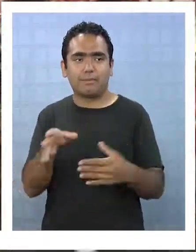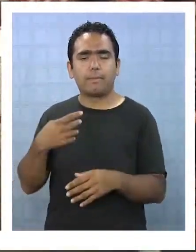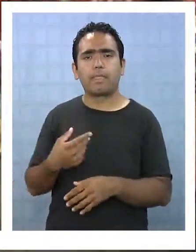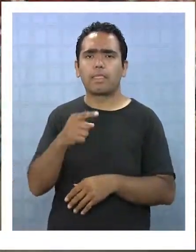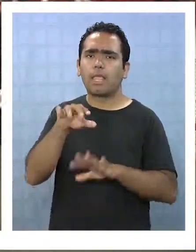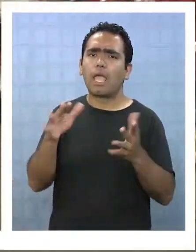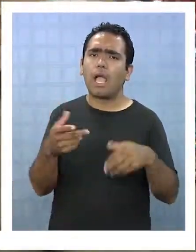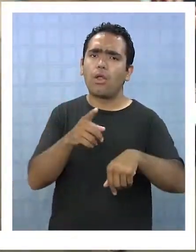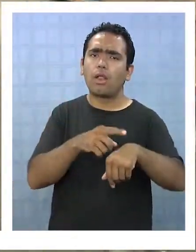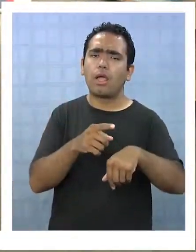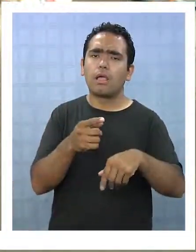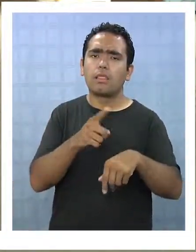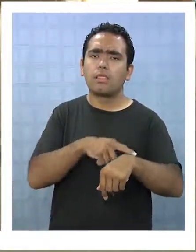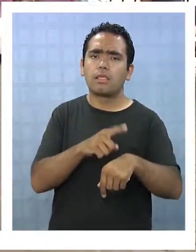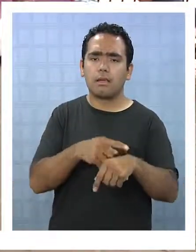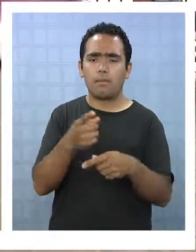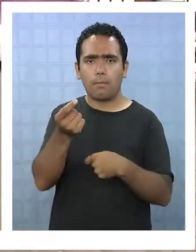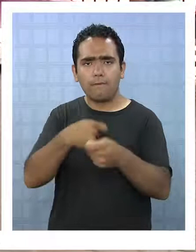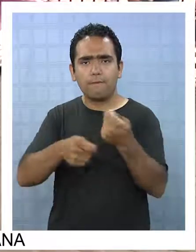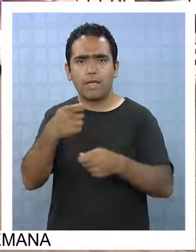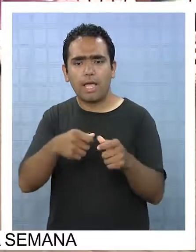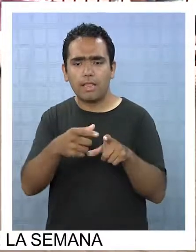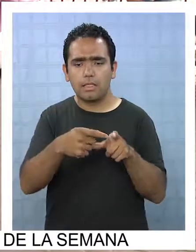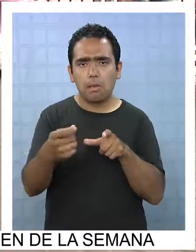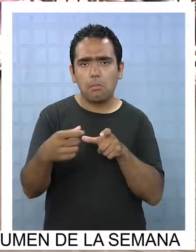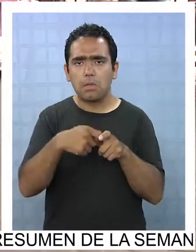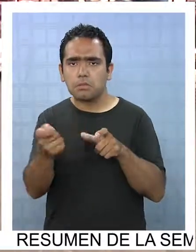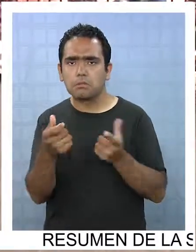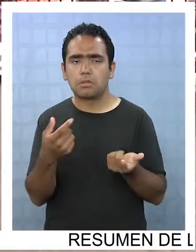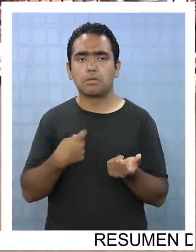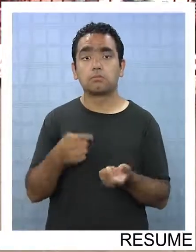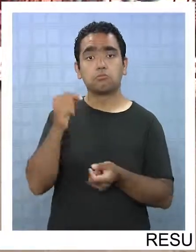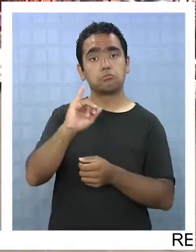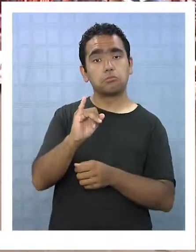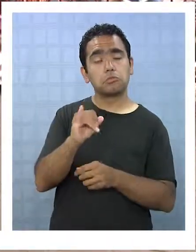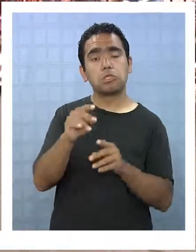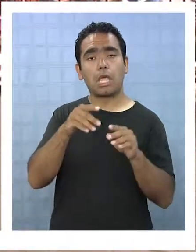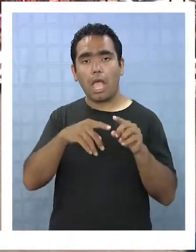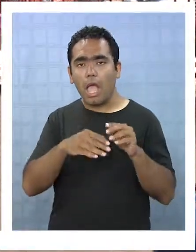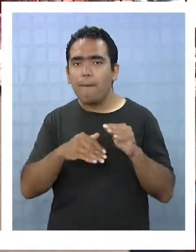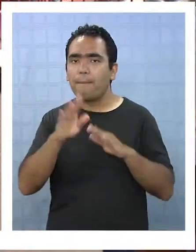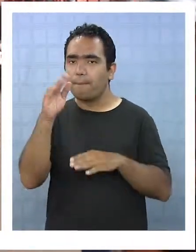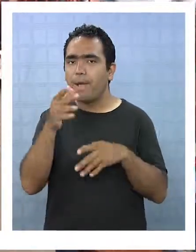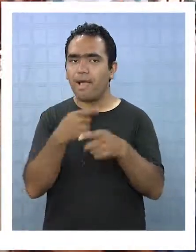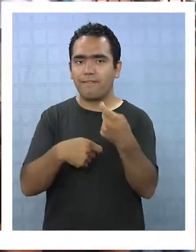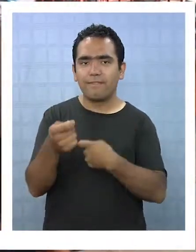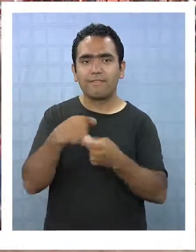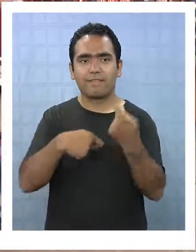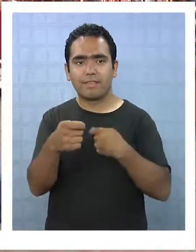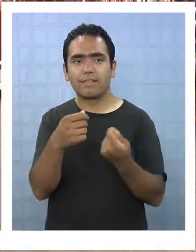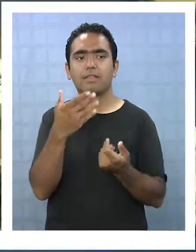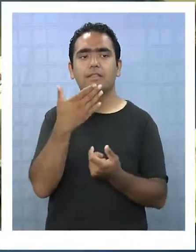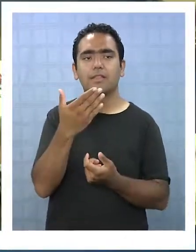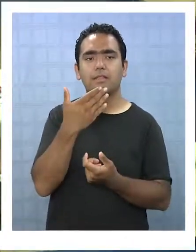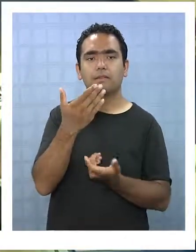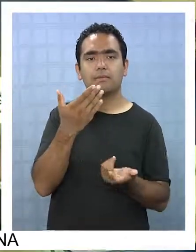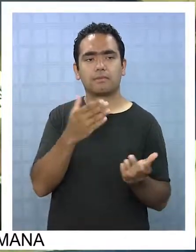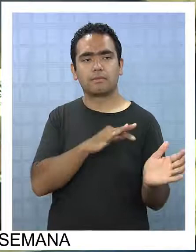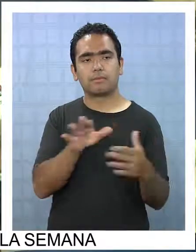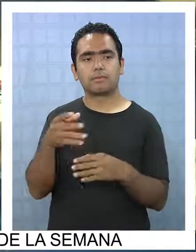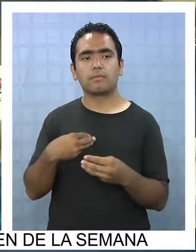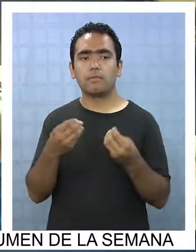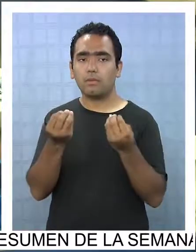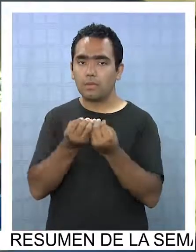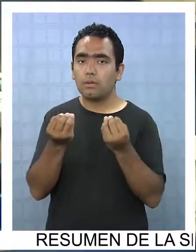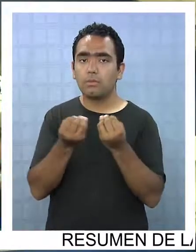periodo? De pasajes en este tiempo empieza a componerse. Aumentan las ventas, hay más flujo de pasajeros. Hay bastante